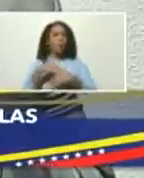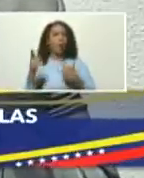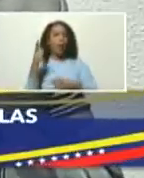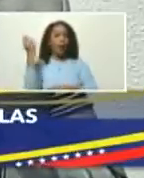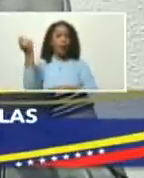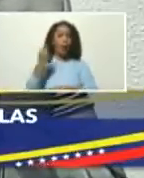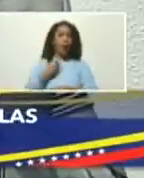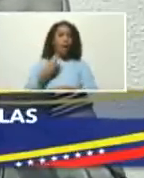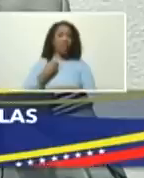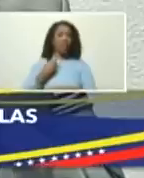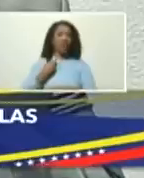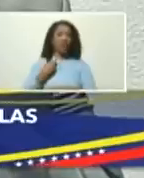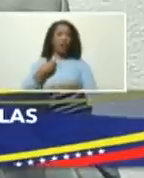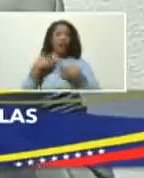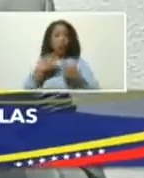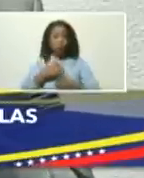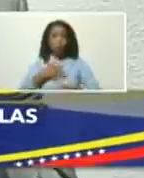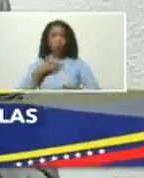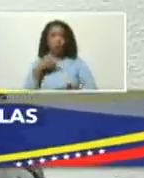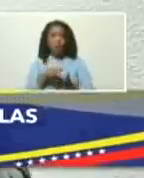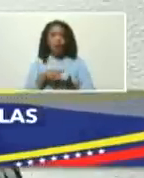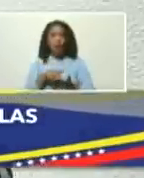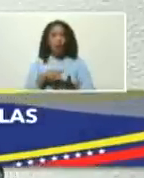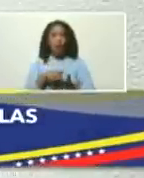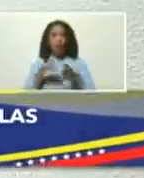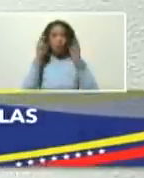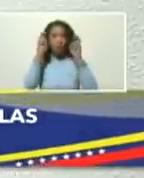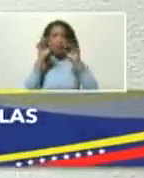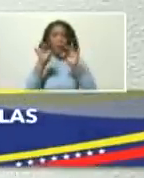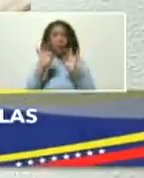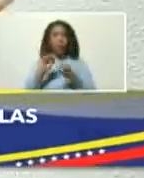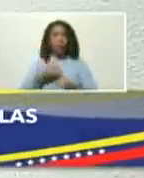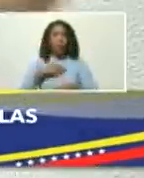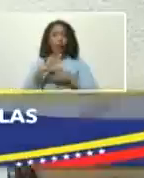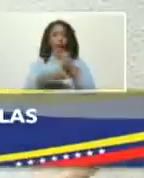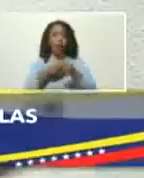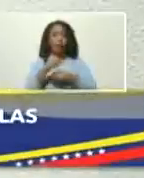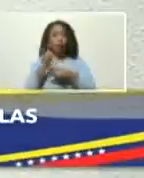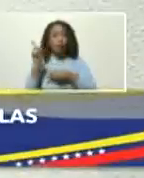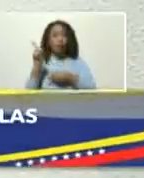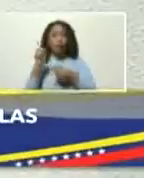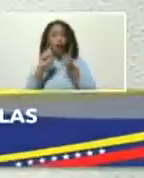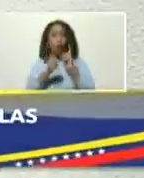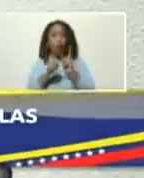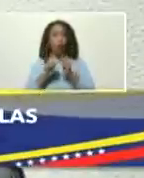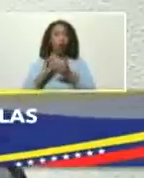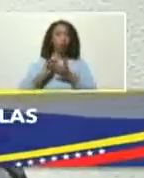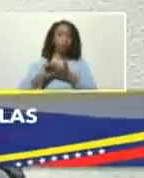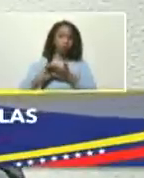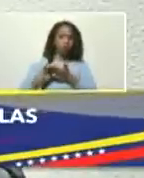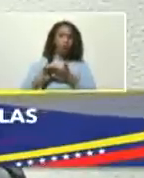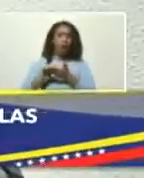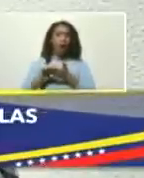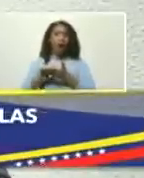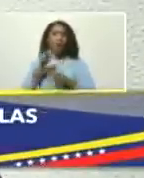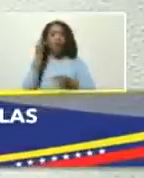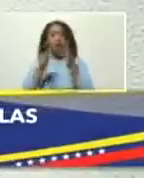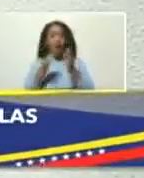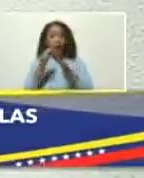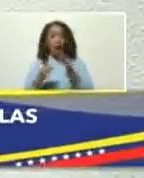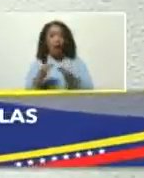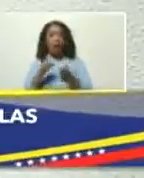inversión que puede llegar en condiciones especiales y se pueden decretar excepciones fiscales aduaneras